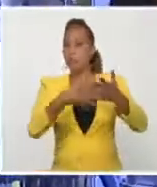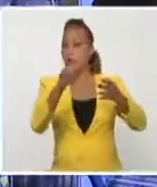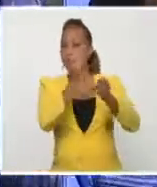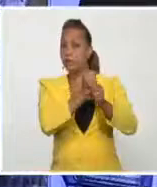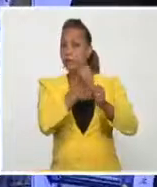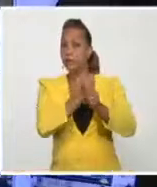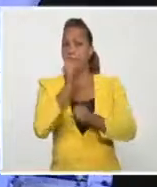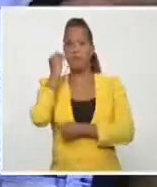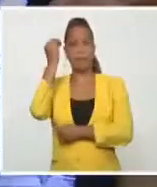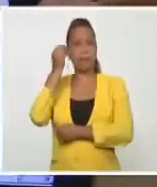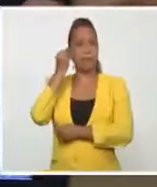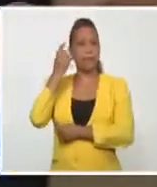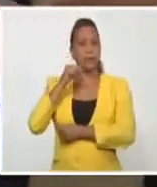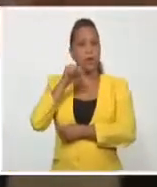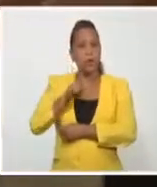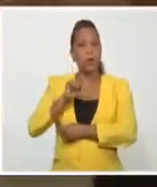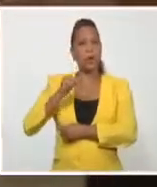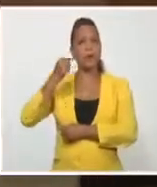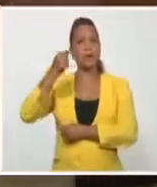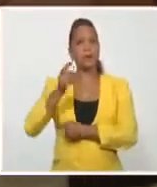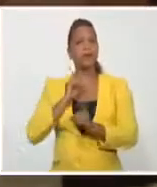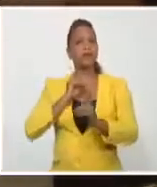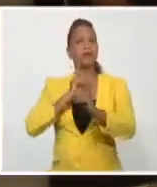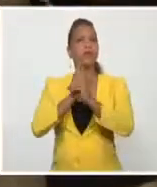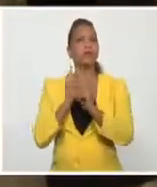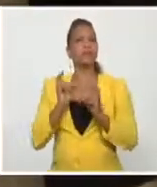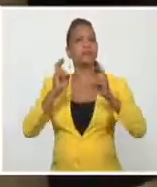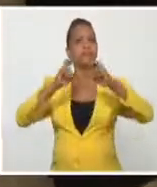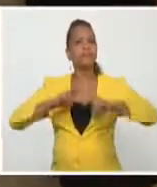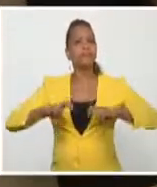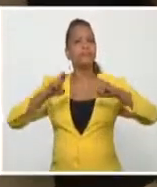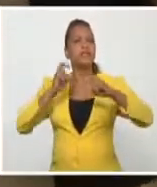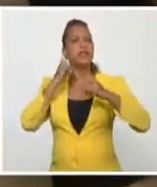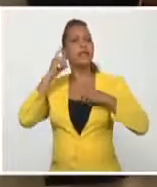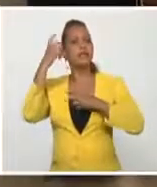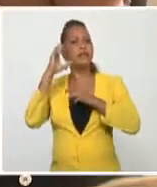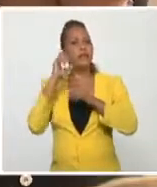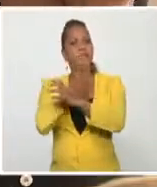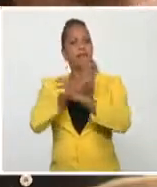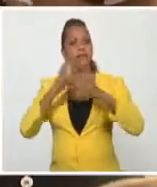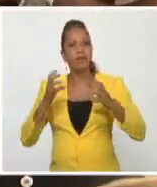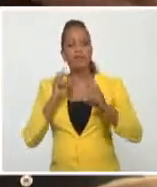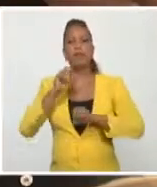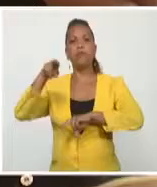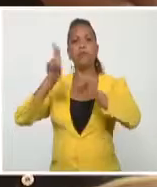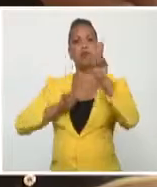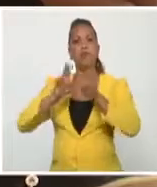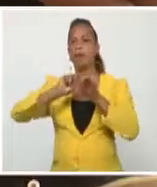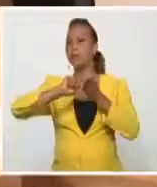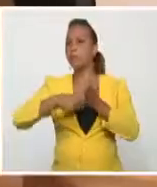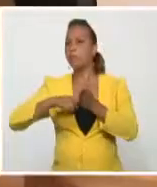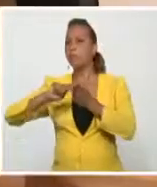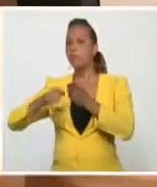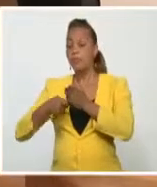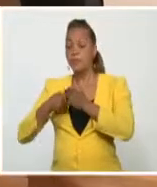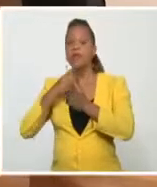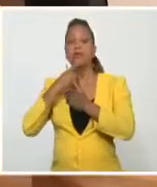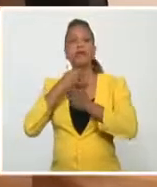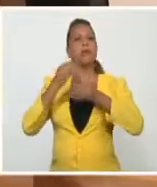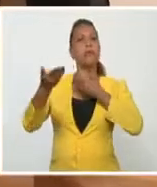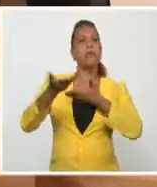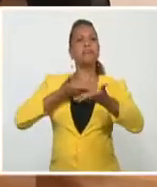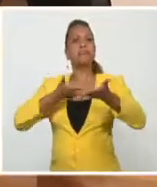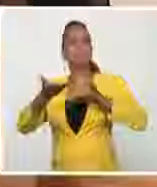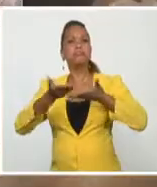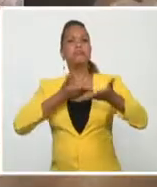hoy y mañana la realización de encuentros científicos, la firma de acuerdos en el campo de la biotecnología y conversaciones entre